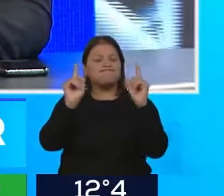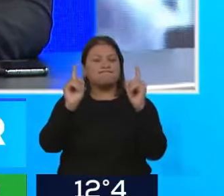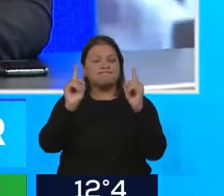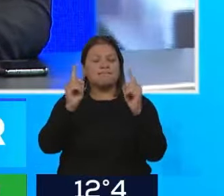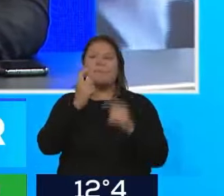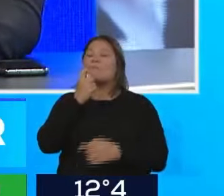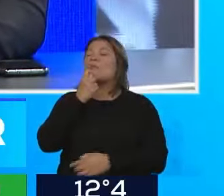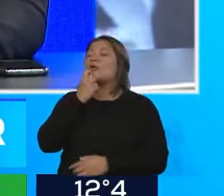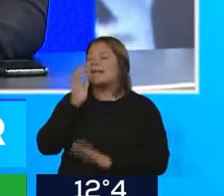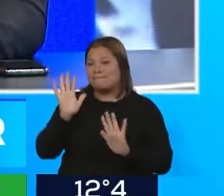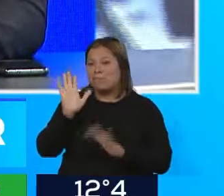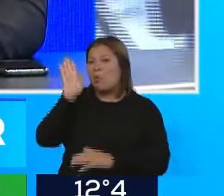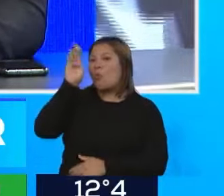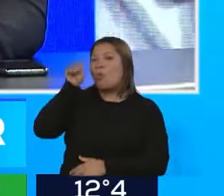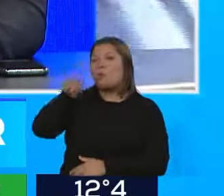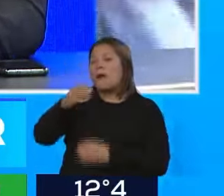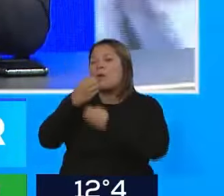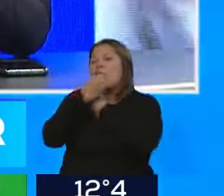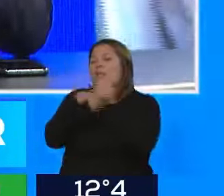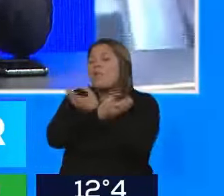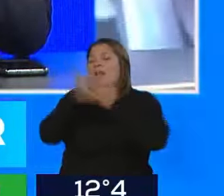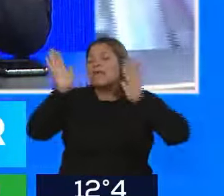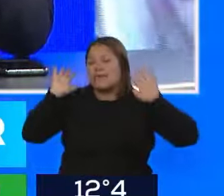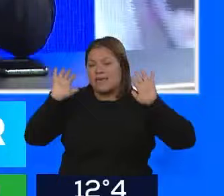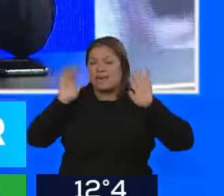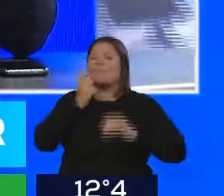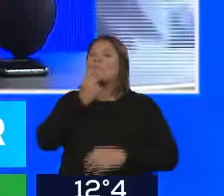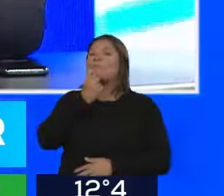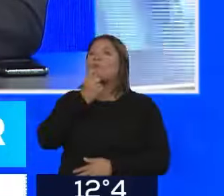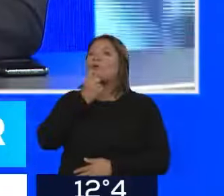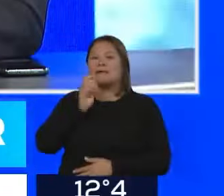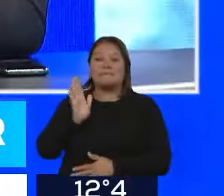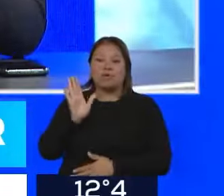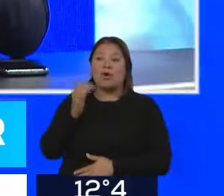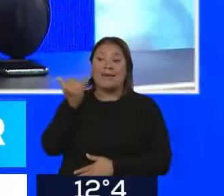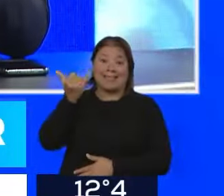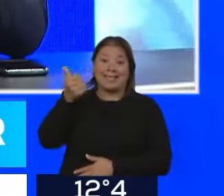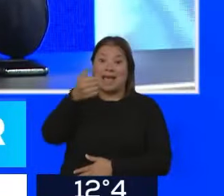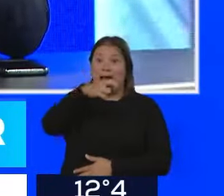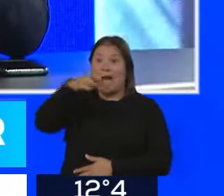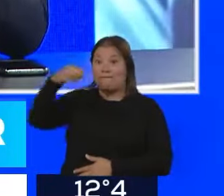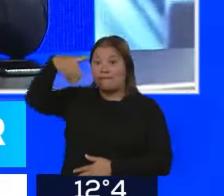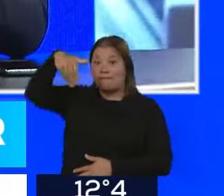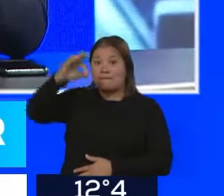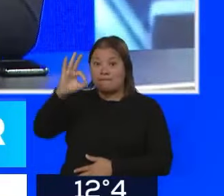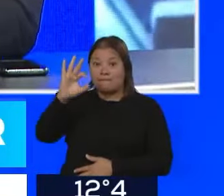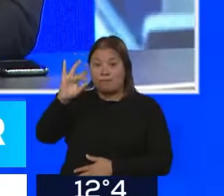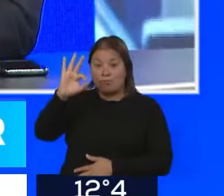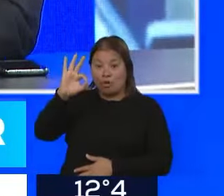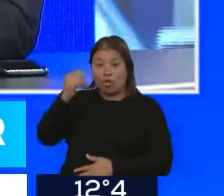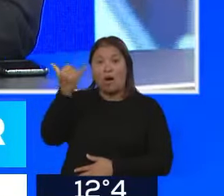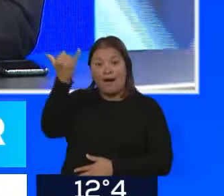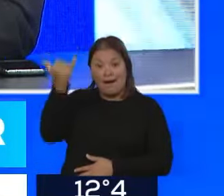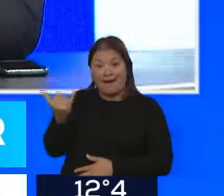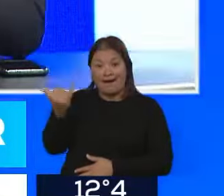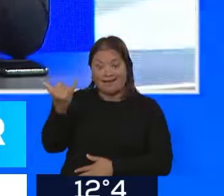banco, por ejemplo, de los que forman parte del ecosistema Modo, vamos a decirlo, porque es el nombre que se usa, aprobado